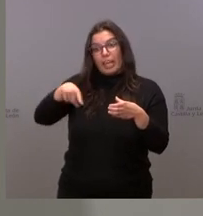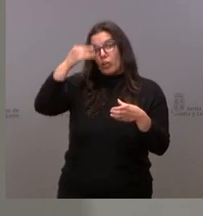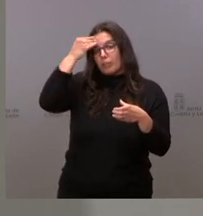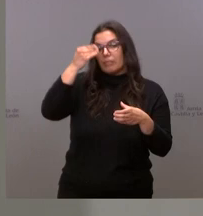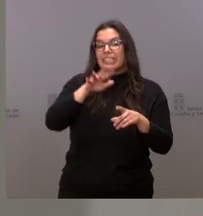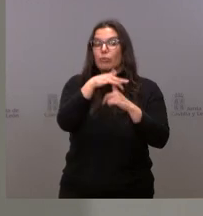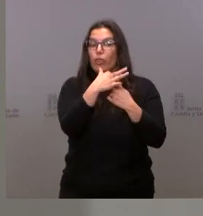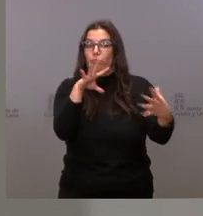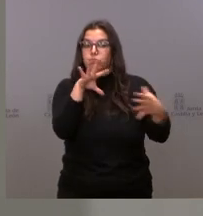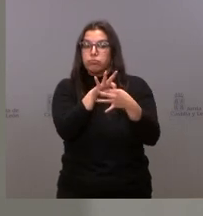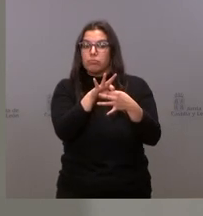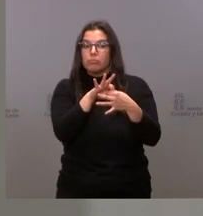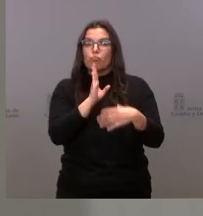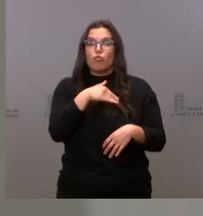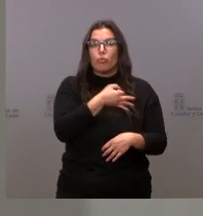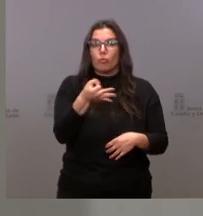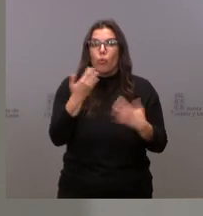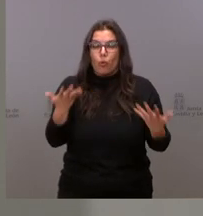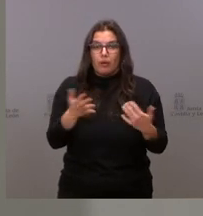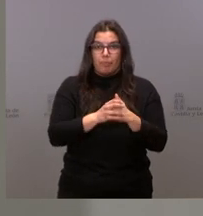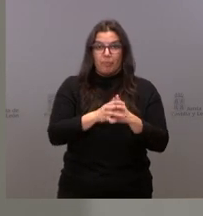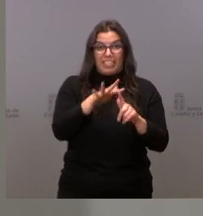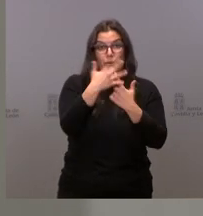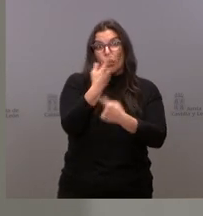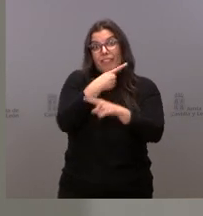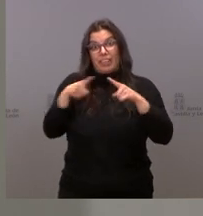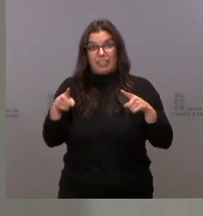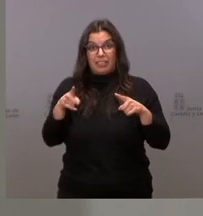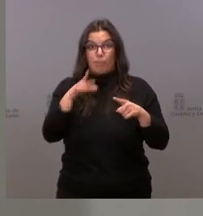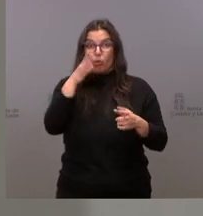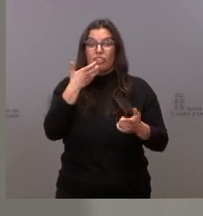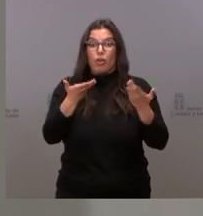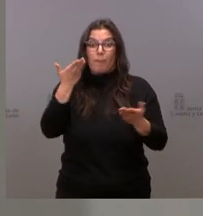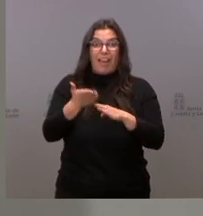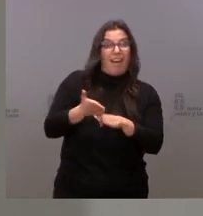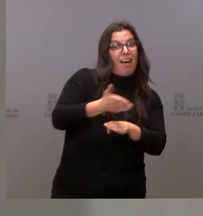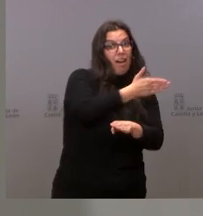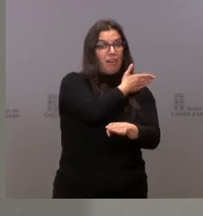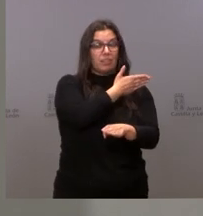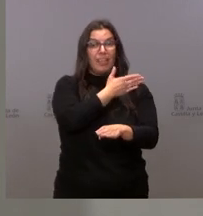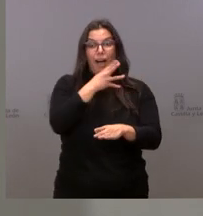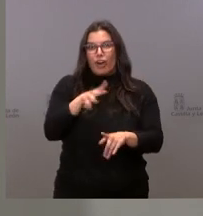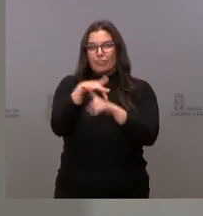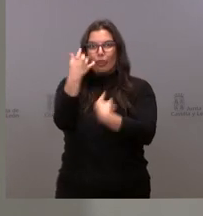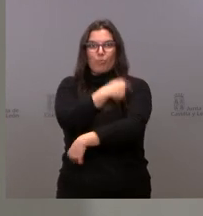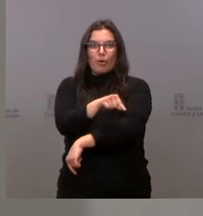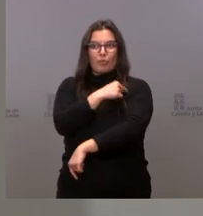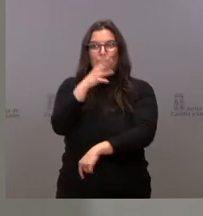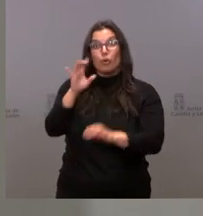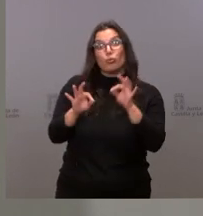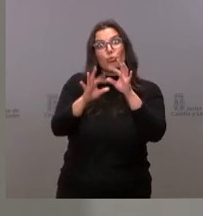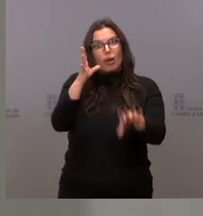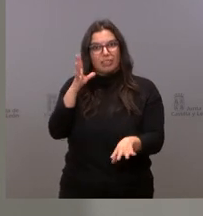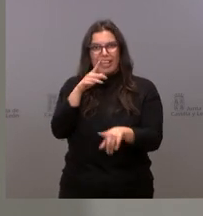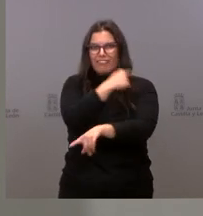situación. En situación distinta, en esta ocasión, de las que hemos vivido con anterioridad. Insisto, la vacunación, afortunadamente, ha